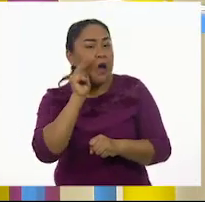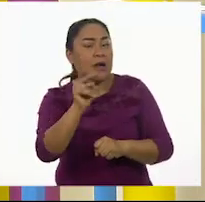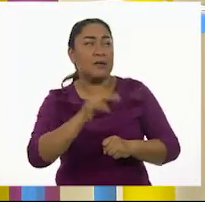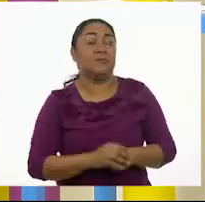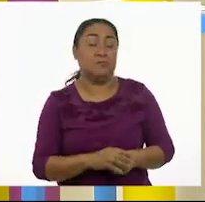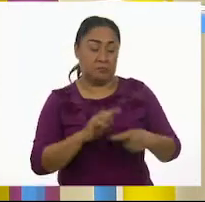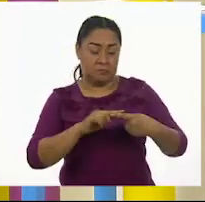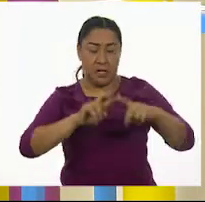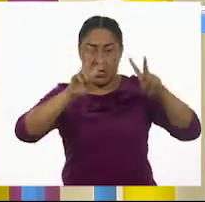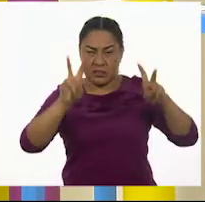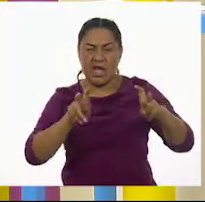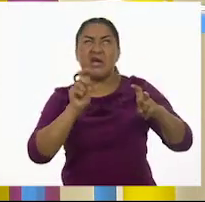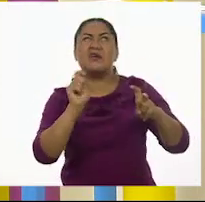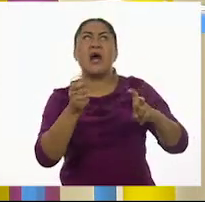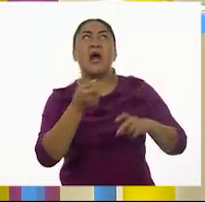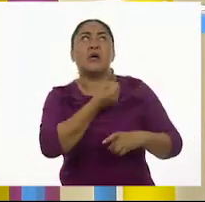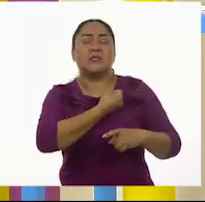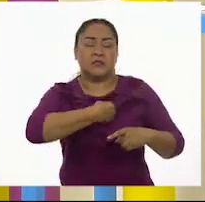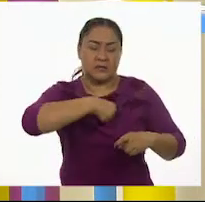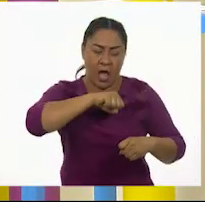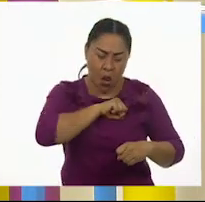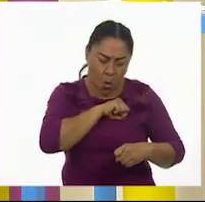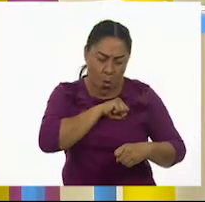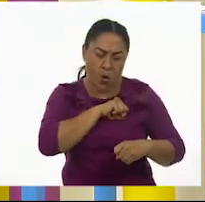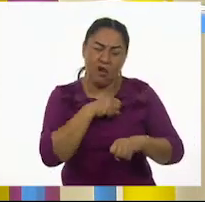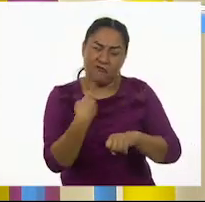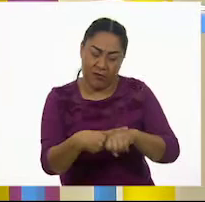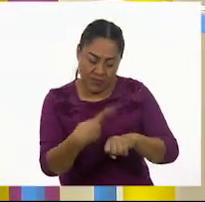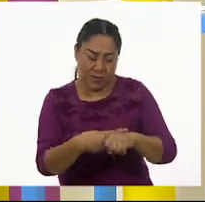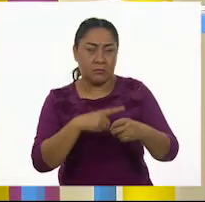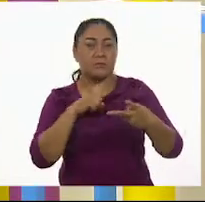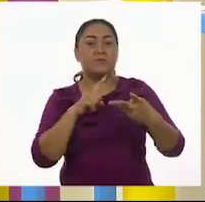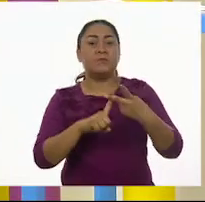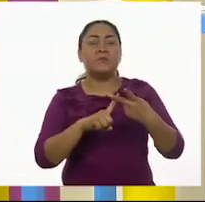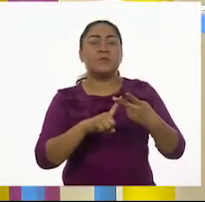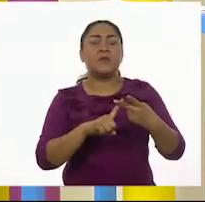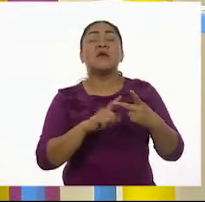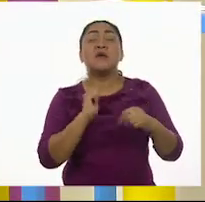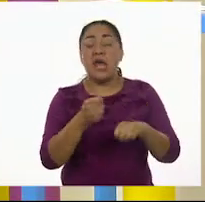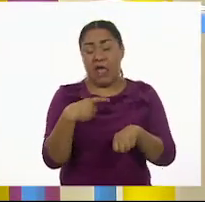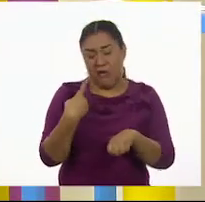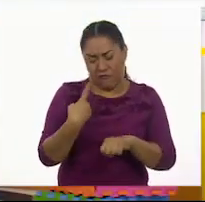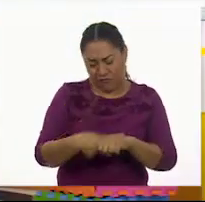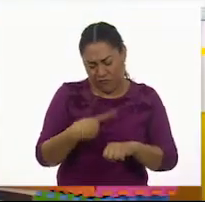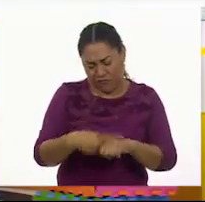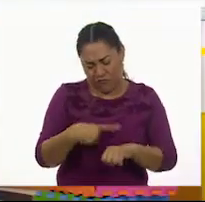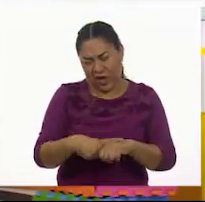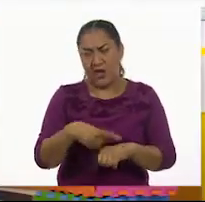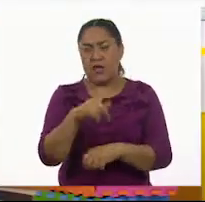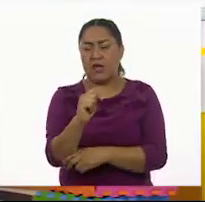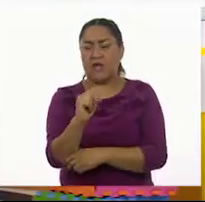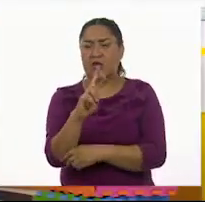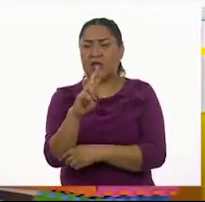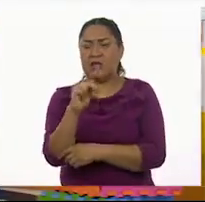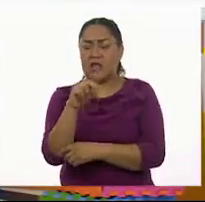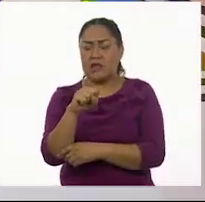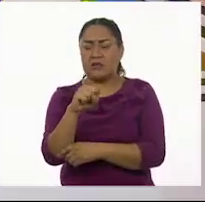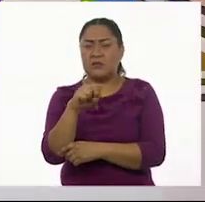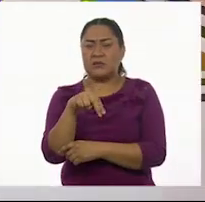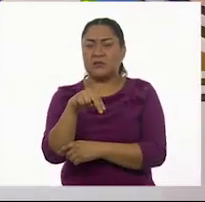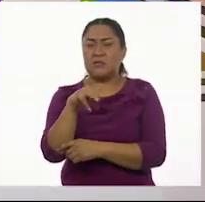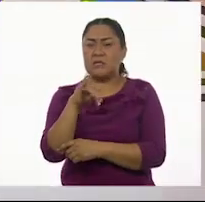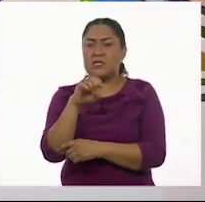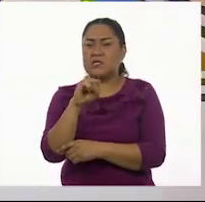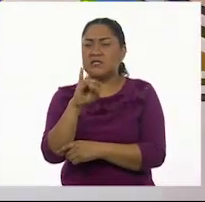es salud de enfermedad. Otro dice enfermedad transmisible. Enfermedad transmisible. La palabra